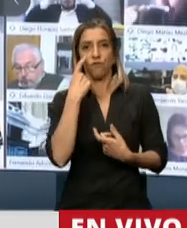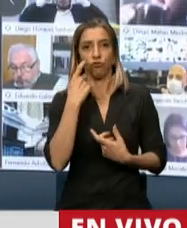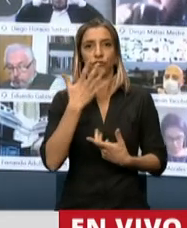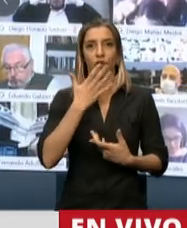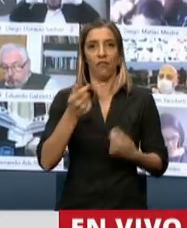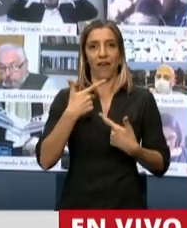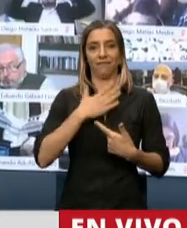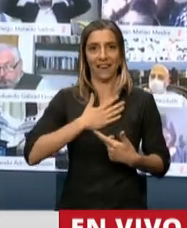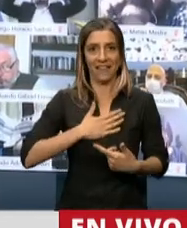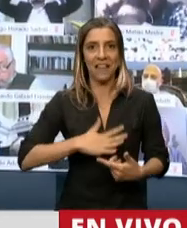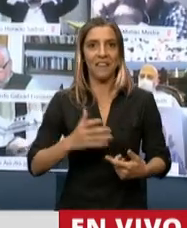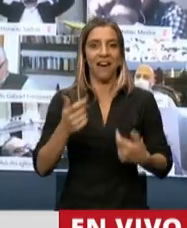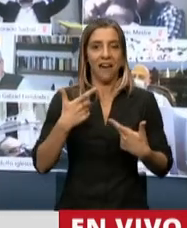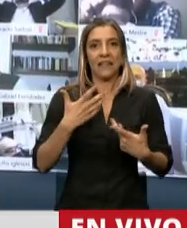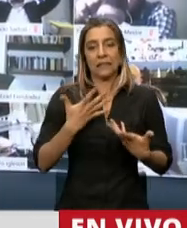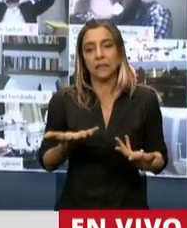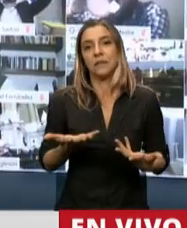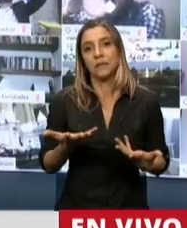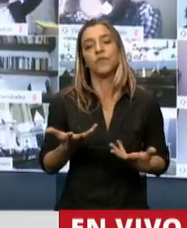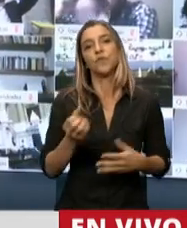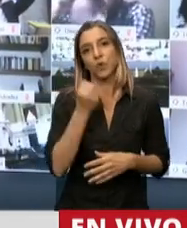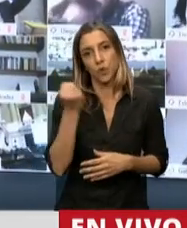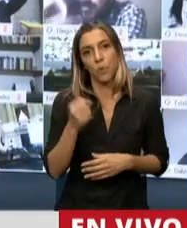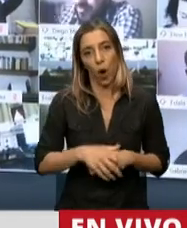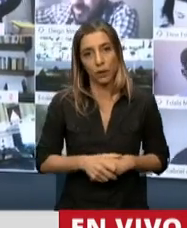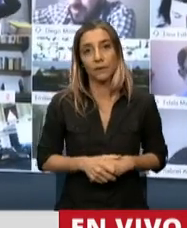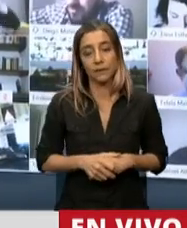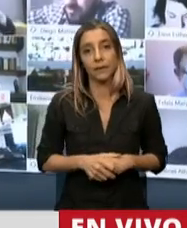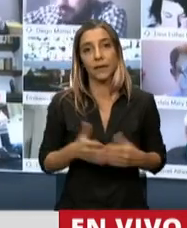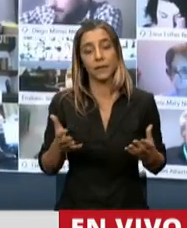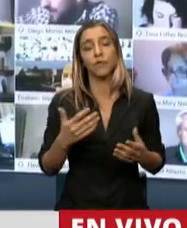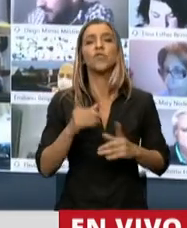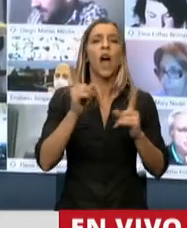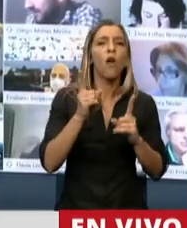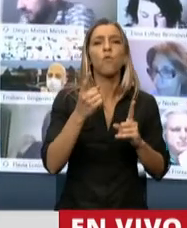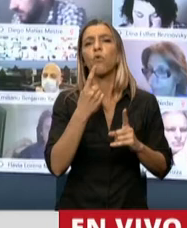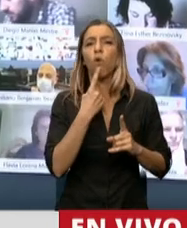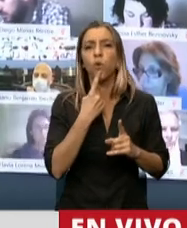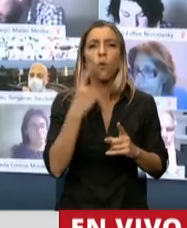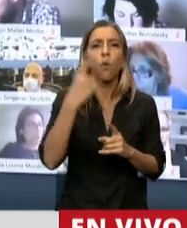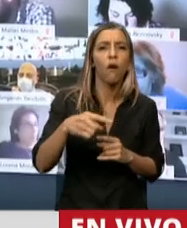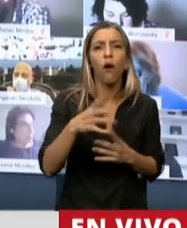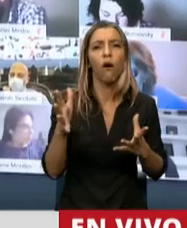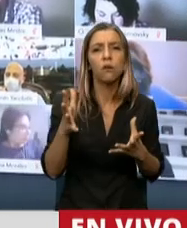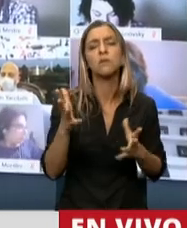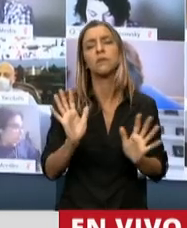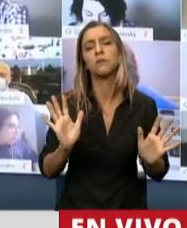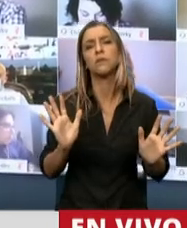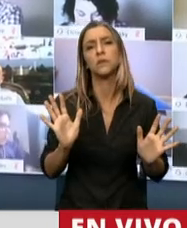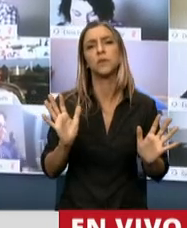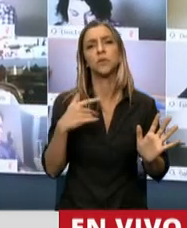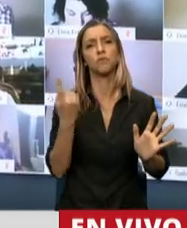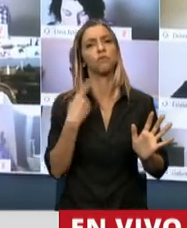En este caso el Poder Ejecutivo y en el caso, para quitar dudas de que se han expresado algunos diputados,